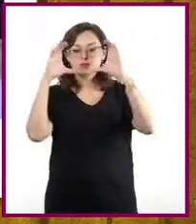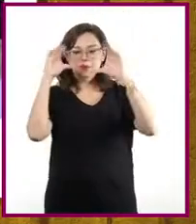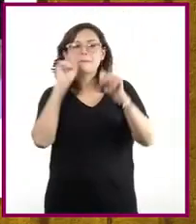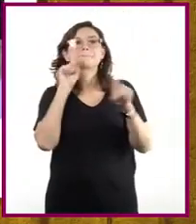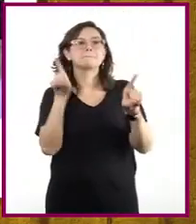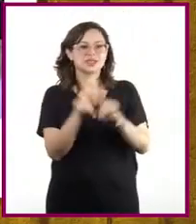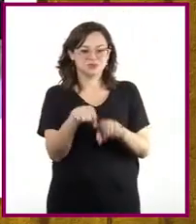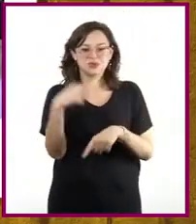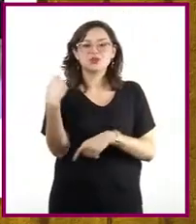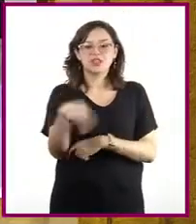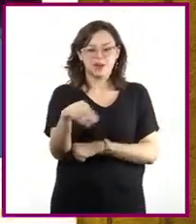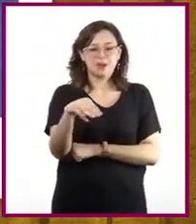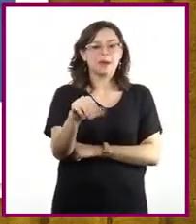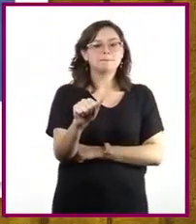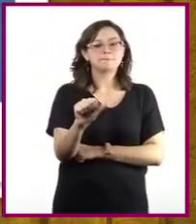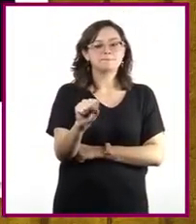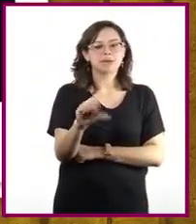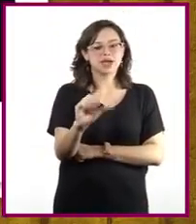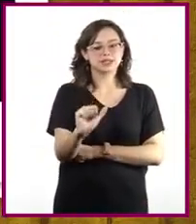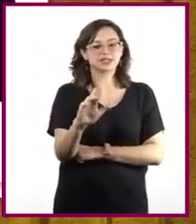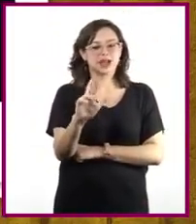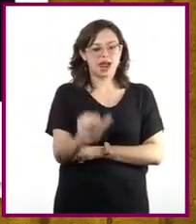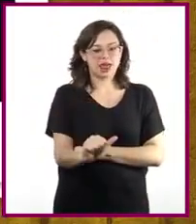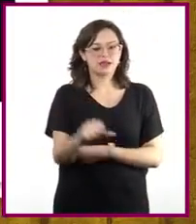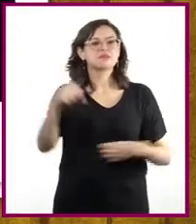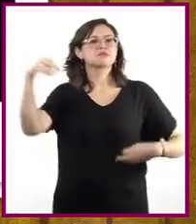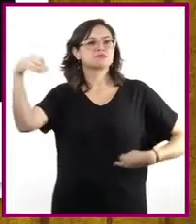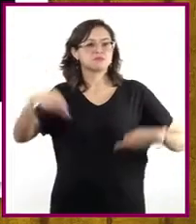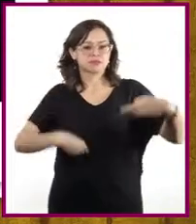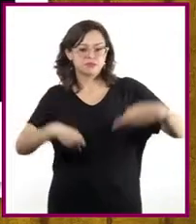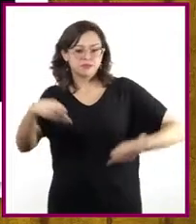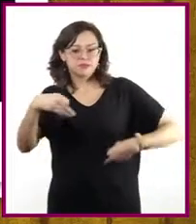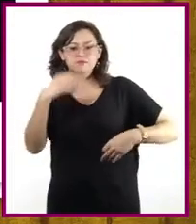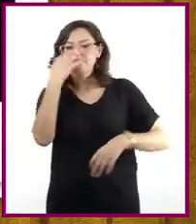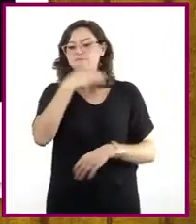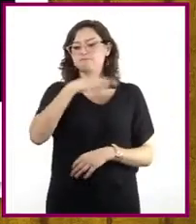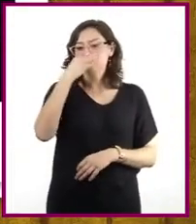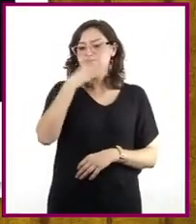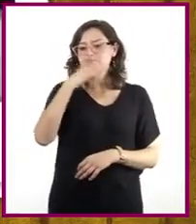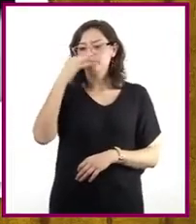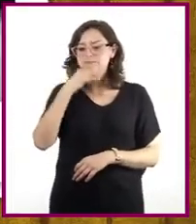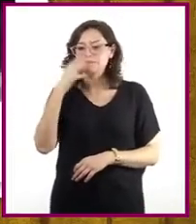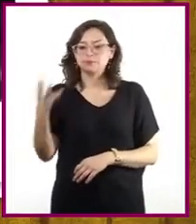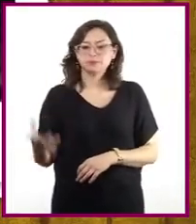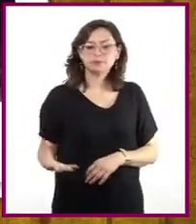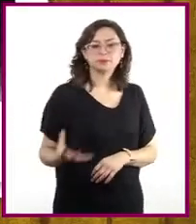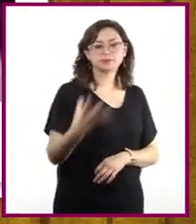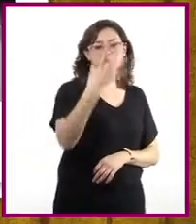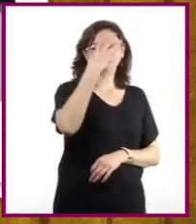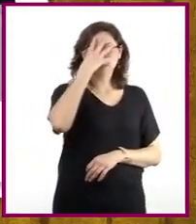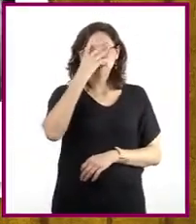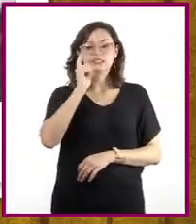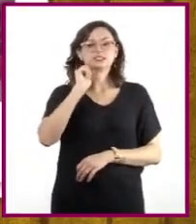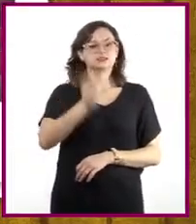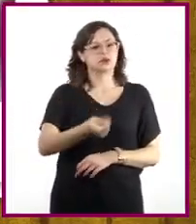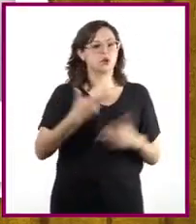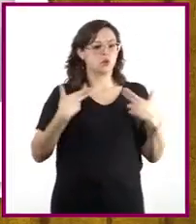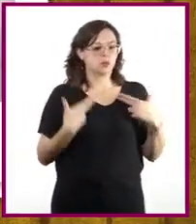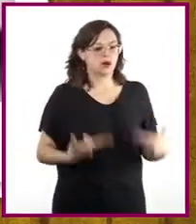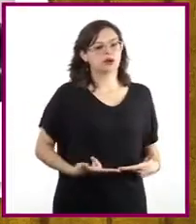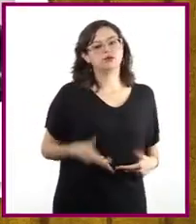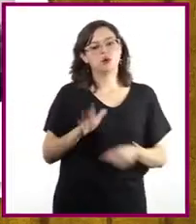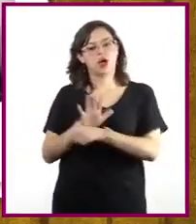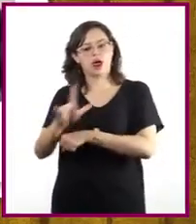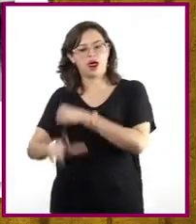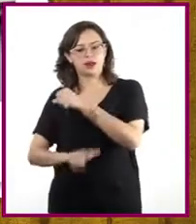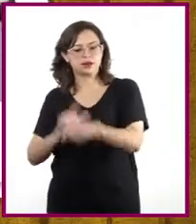máscaras. En el ámbito escénico y en los rituales, las máscaras suelen representar rostros humanos y de